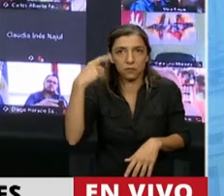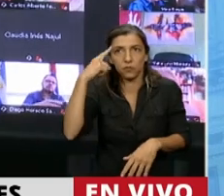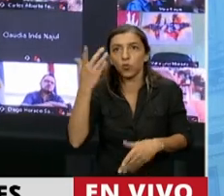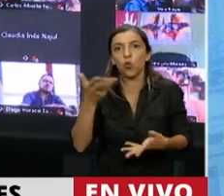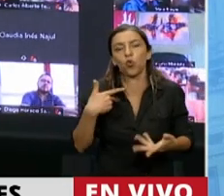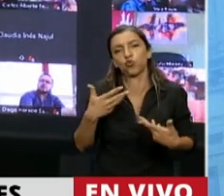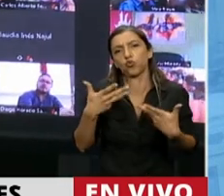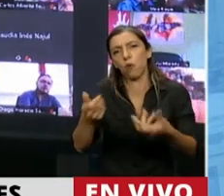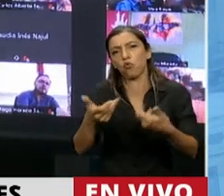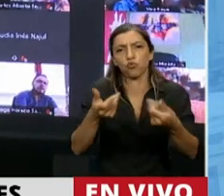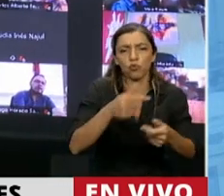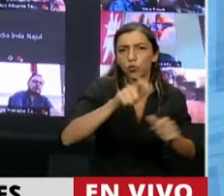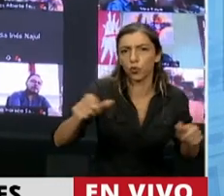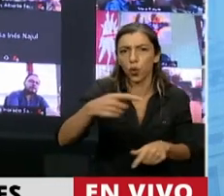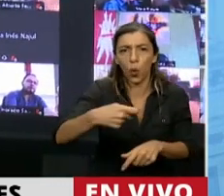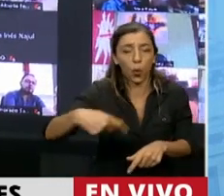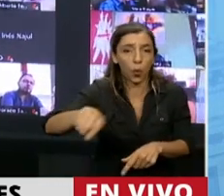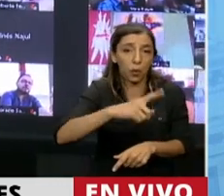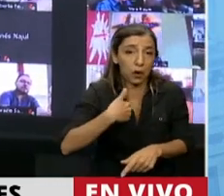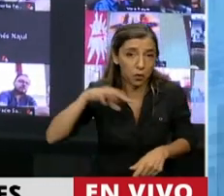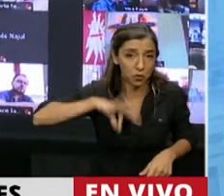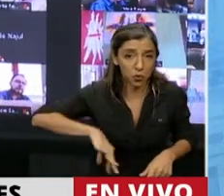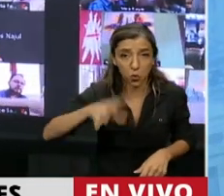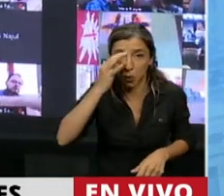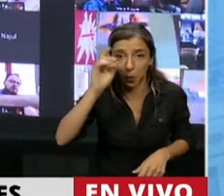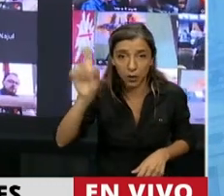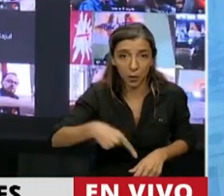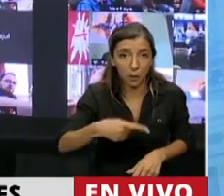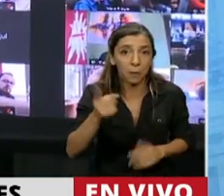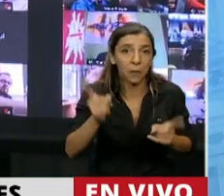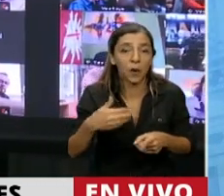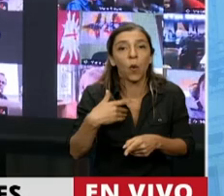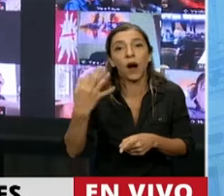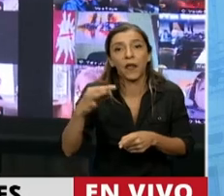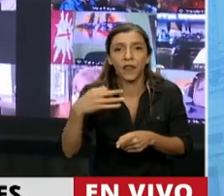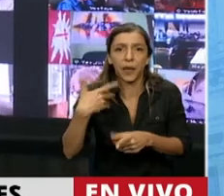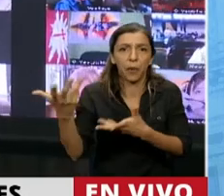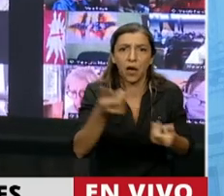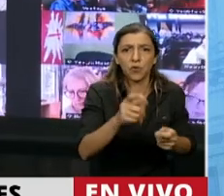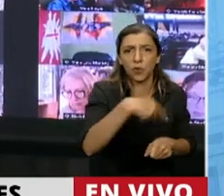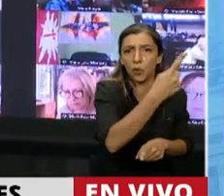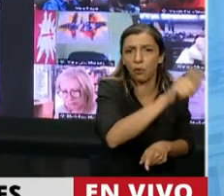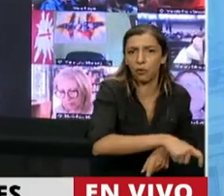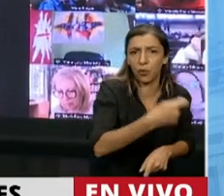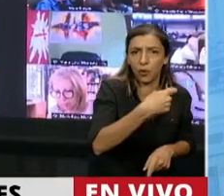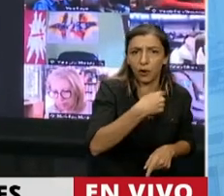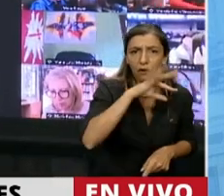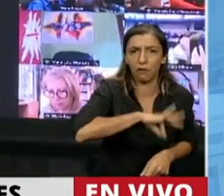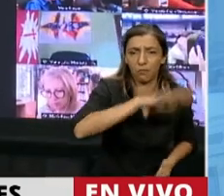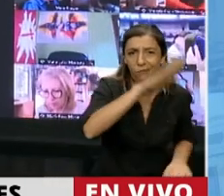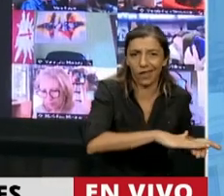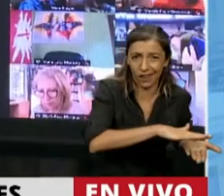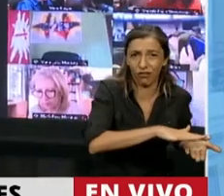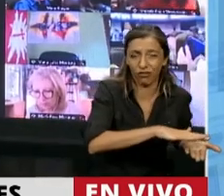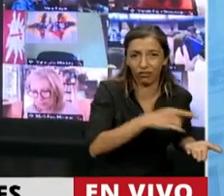jubilado o jubilada que cobraba 20.000 pesos tenía que ser solidario con el que cobraba aún menos que eso, como si